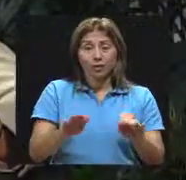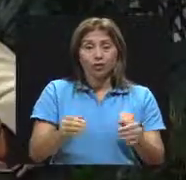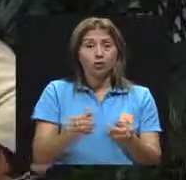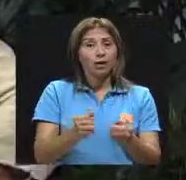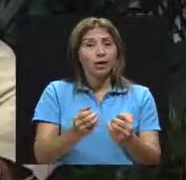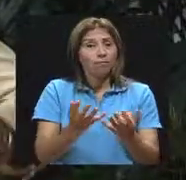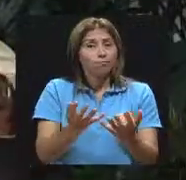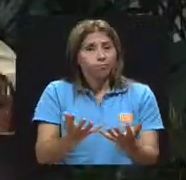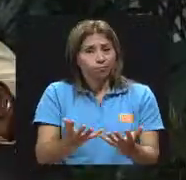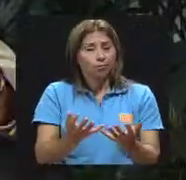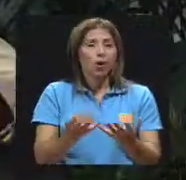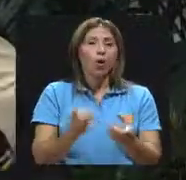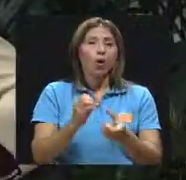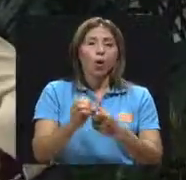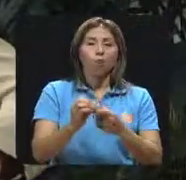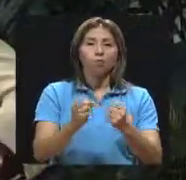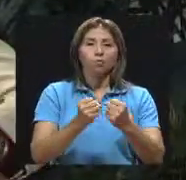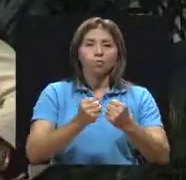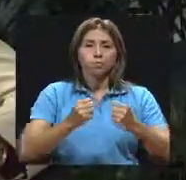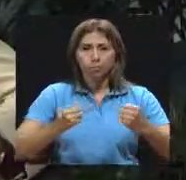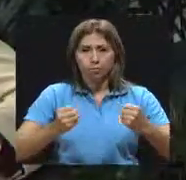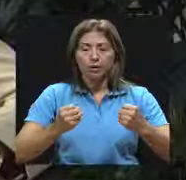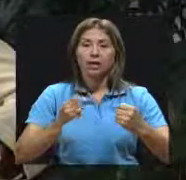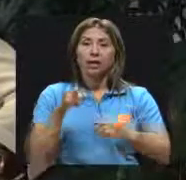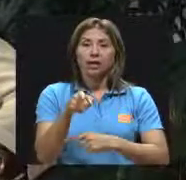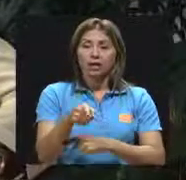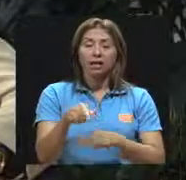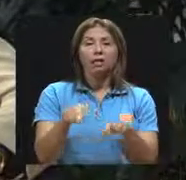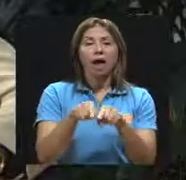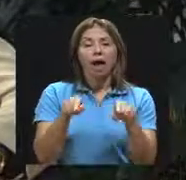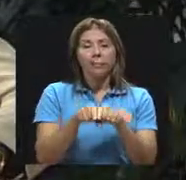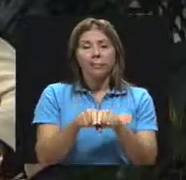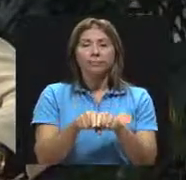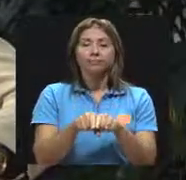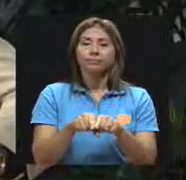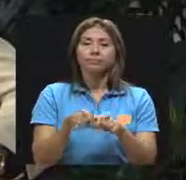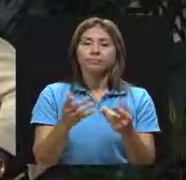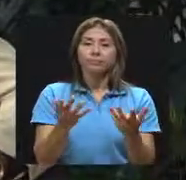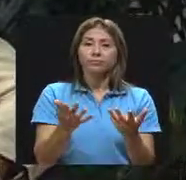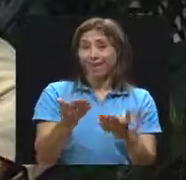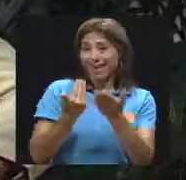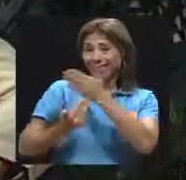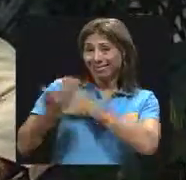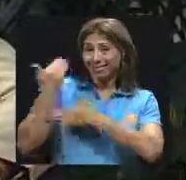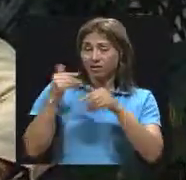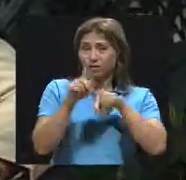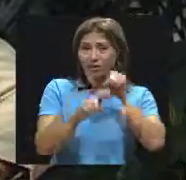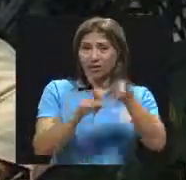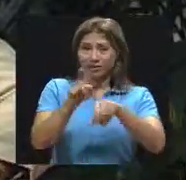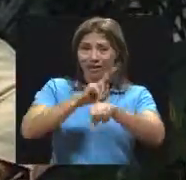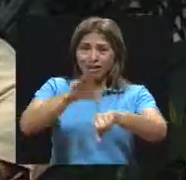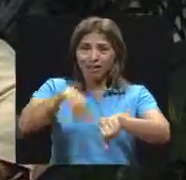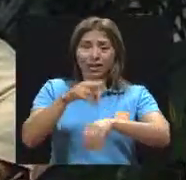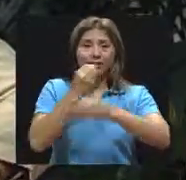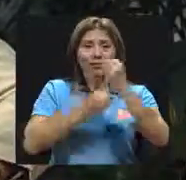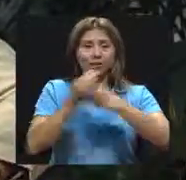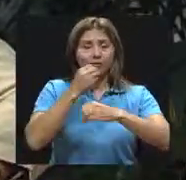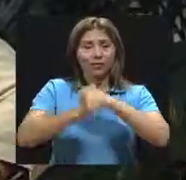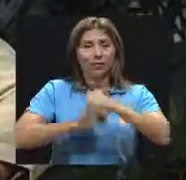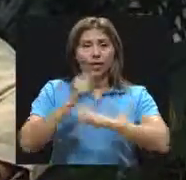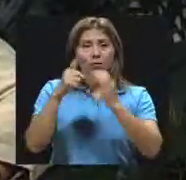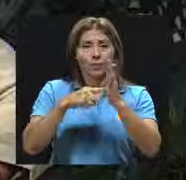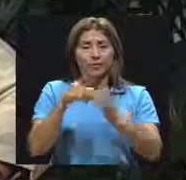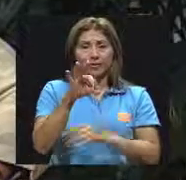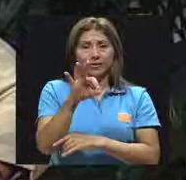en esa edad. Y sí es importante de considerar que la anterior encuesta nacional de nutrición de 1996